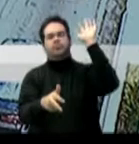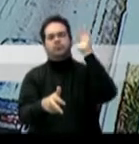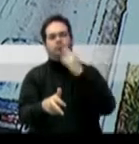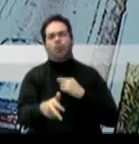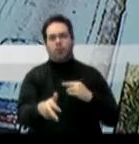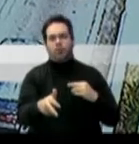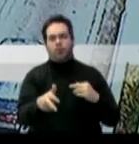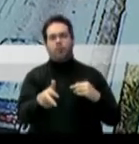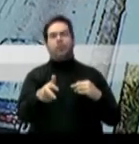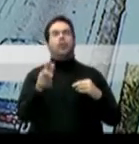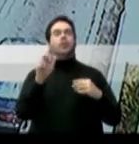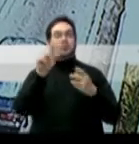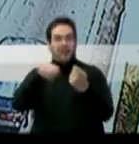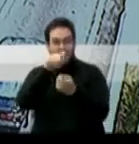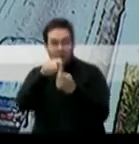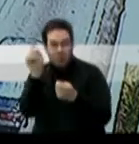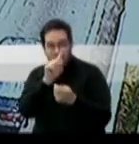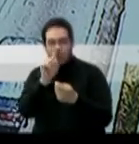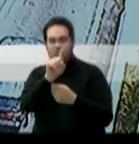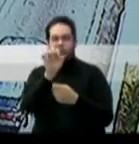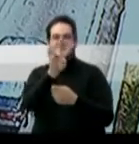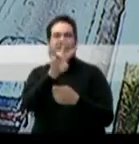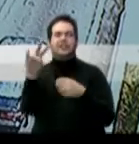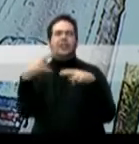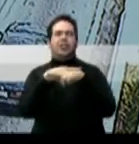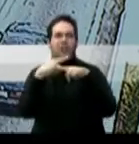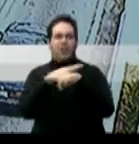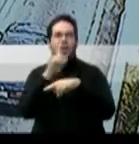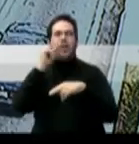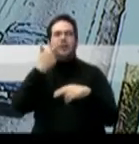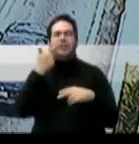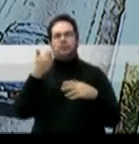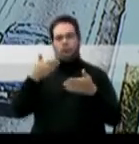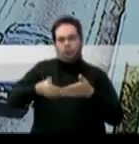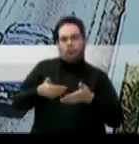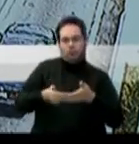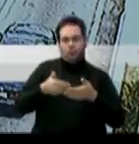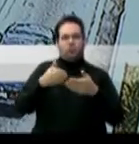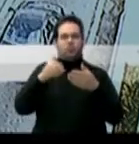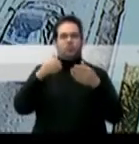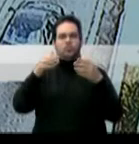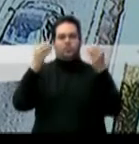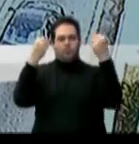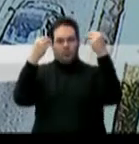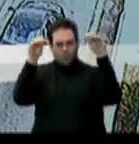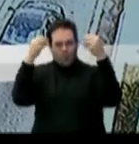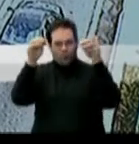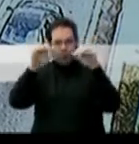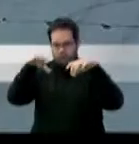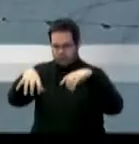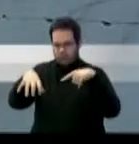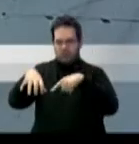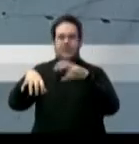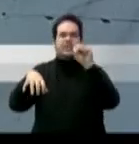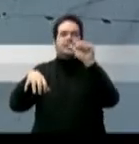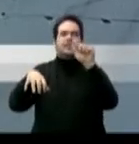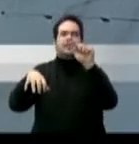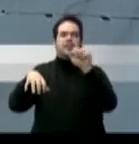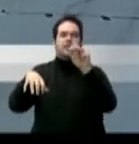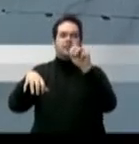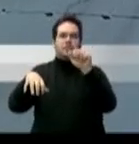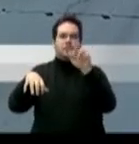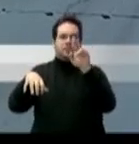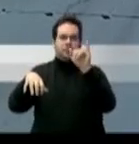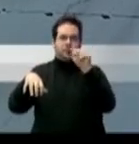carretera PR-177 en Guaynabo, cerca de Santa María Shopping Center. La primera ronda de probables boletos